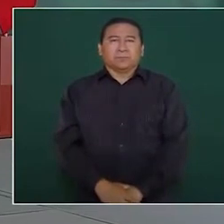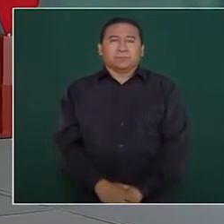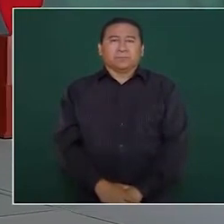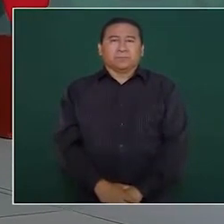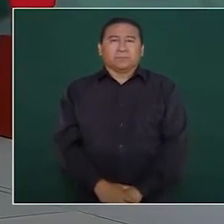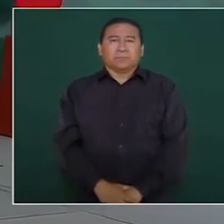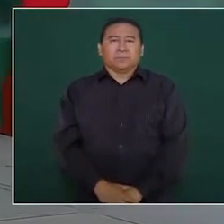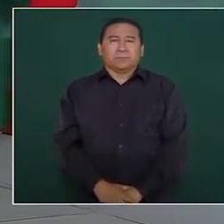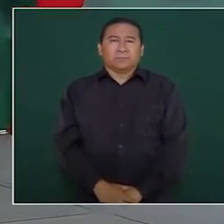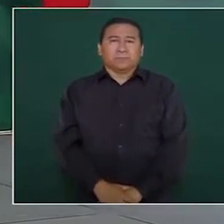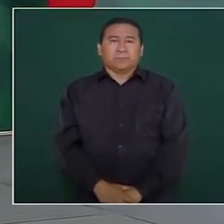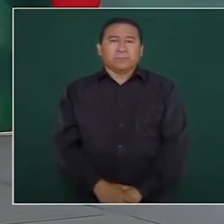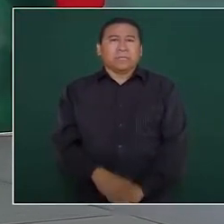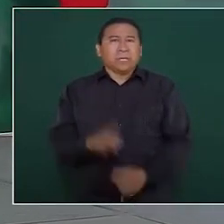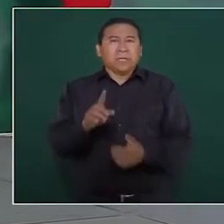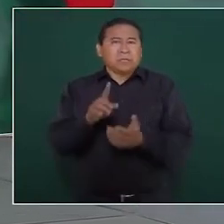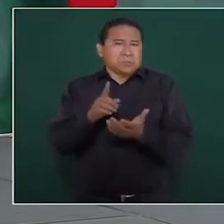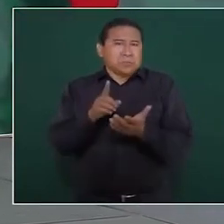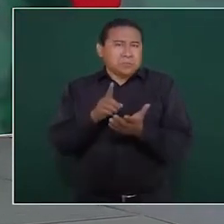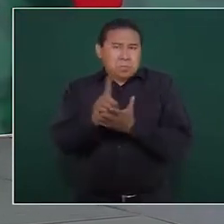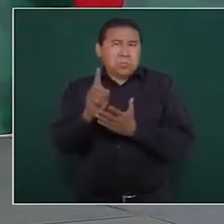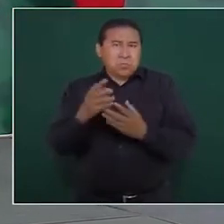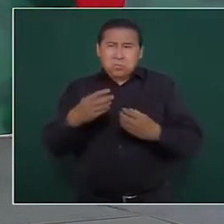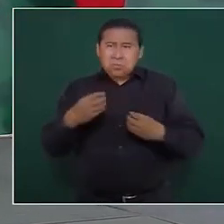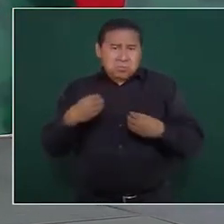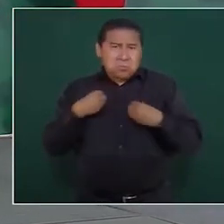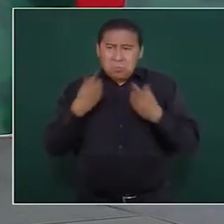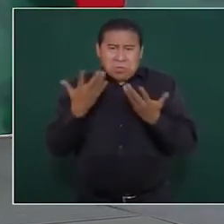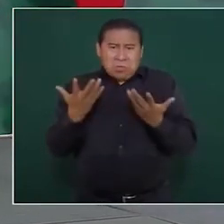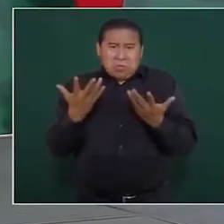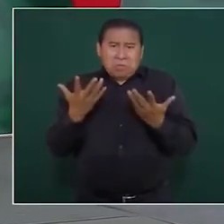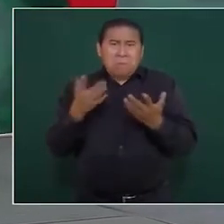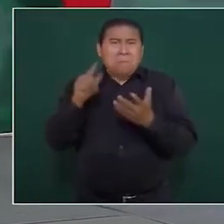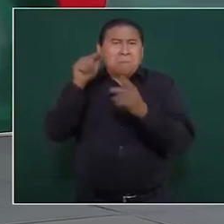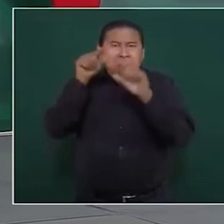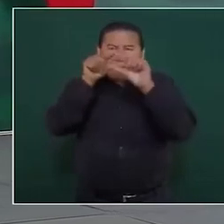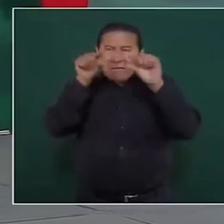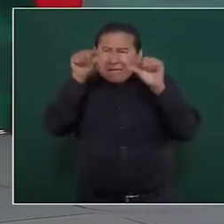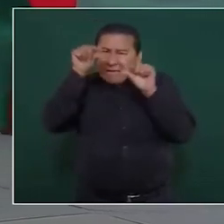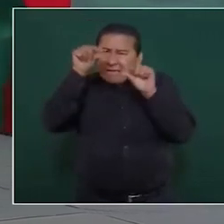ya todo el derecho de vida lo tenemos pero ¿por qué aquí?